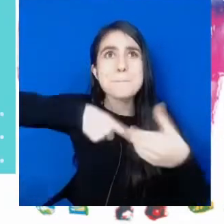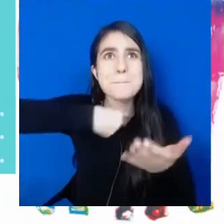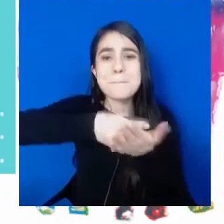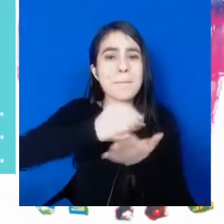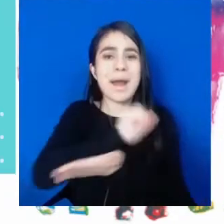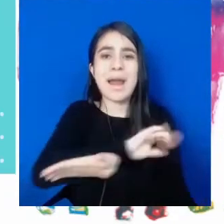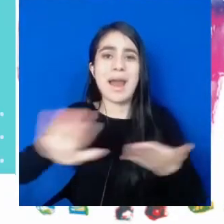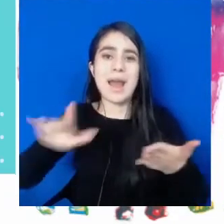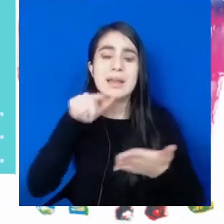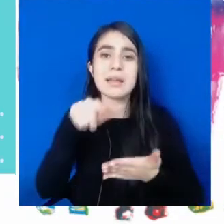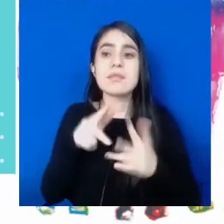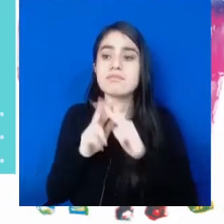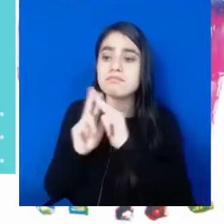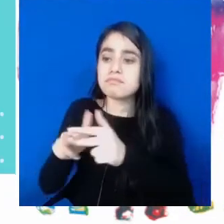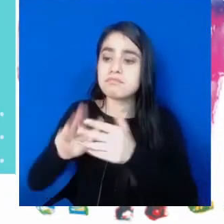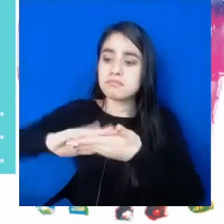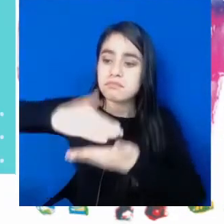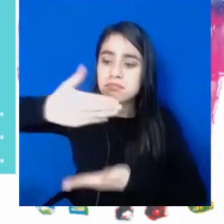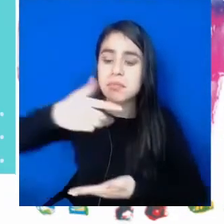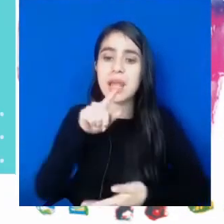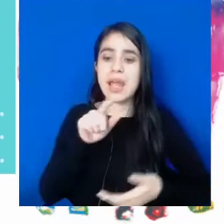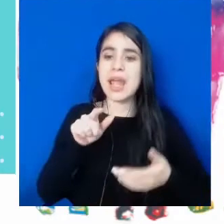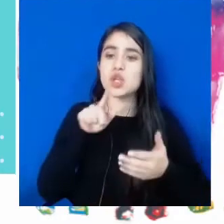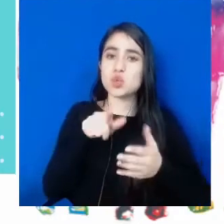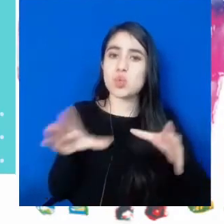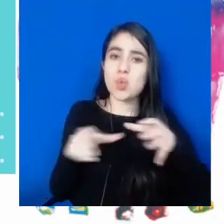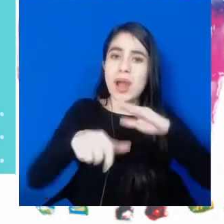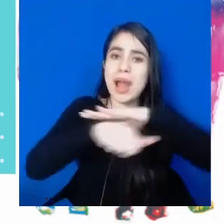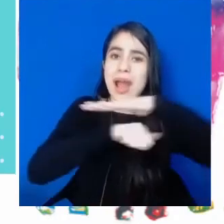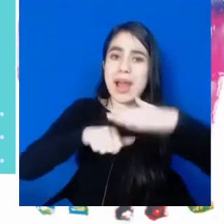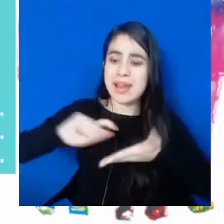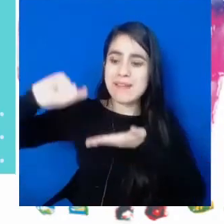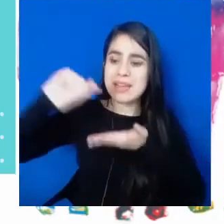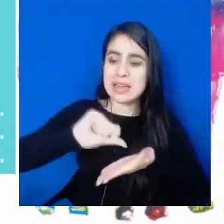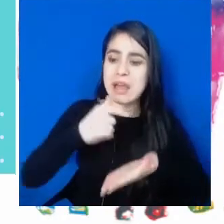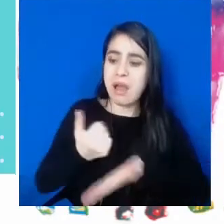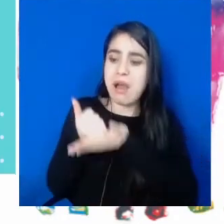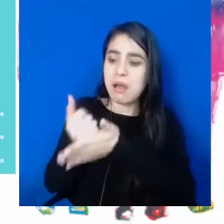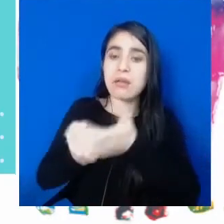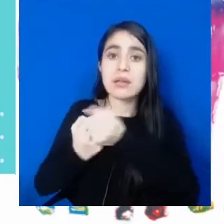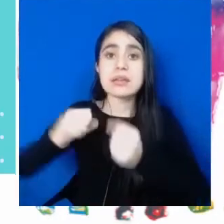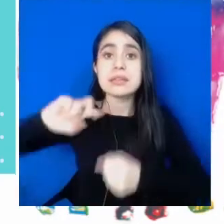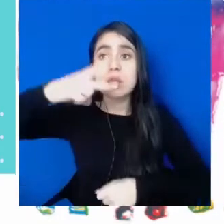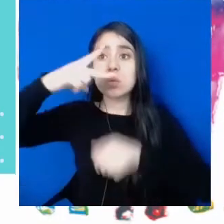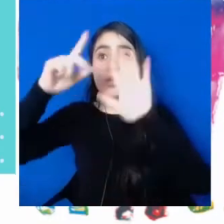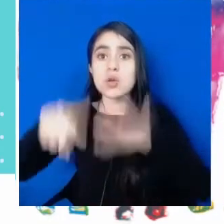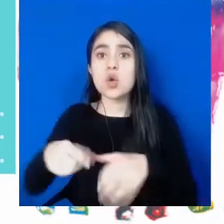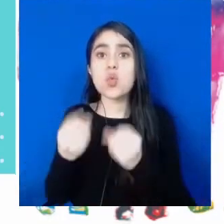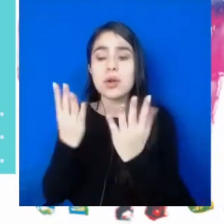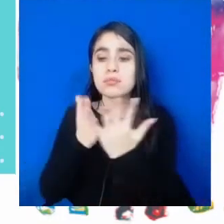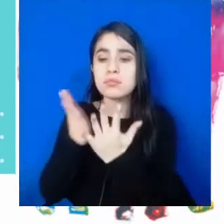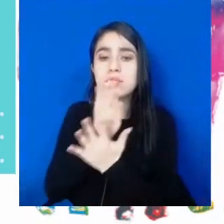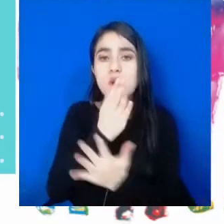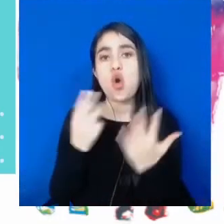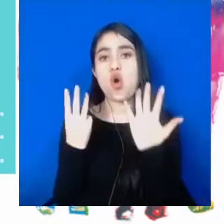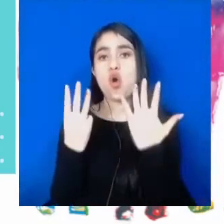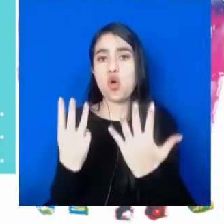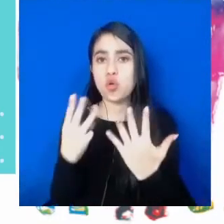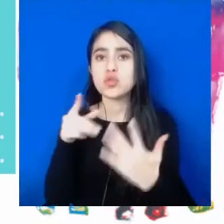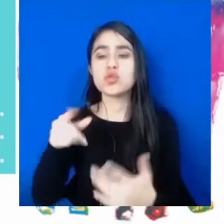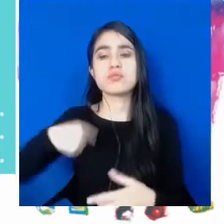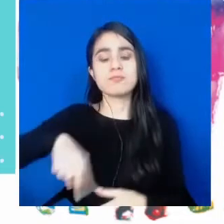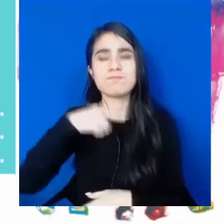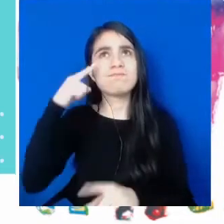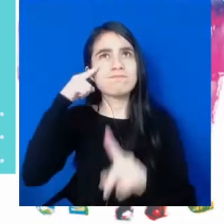de equipos, el apoyo desde el área de bienestar y aumentar nuestra oferta y empezar el segundo semestre con ocho programas académicos son algunas de las